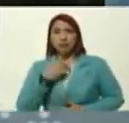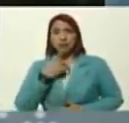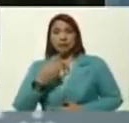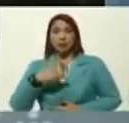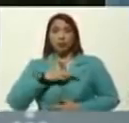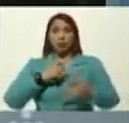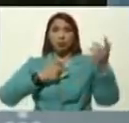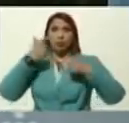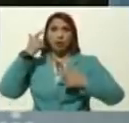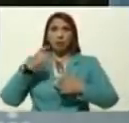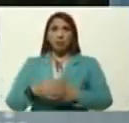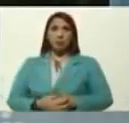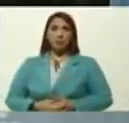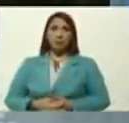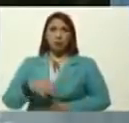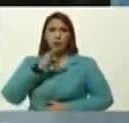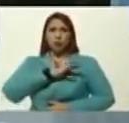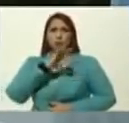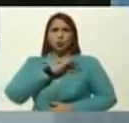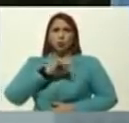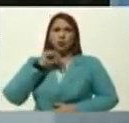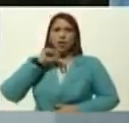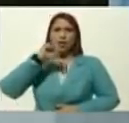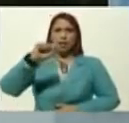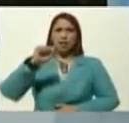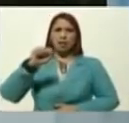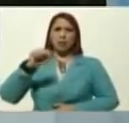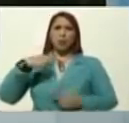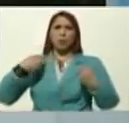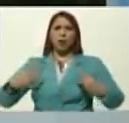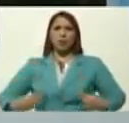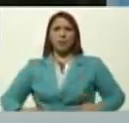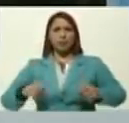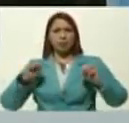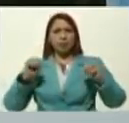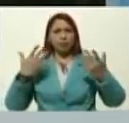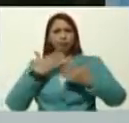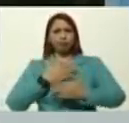comandante Chávez, un socialismo, humanamente gratificante,